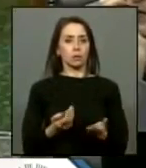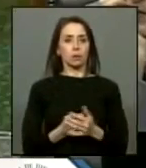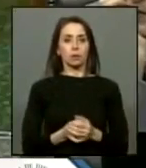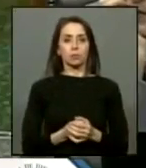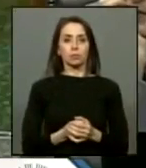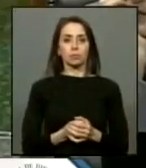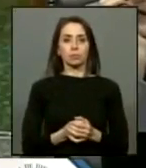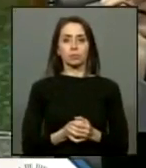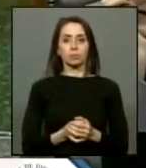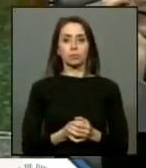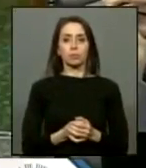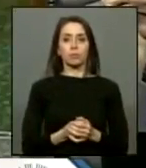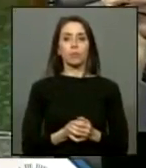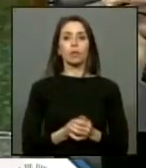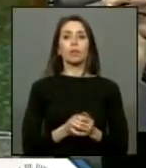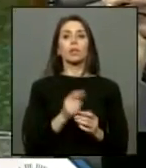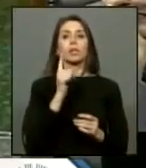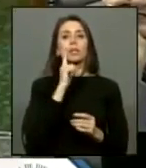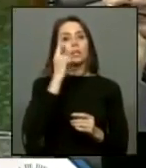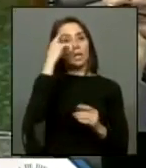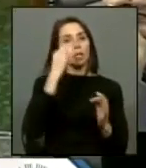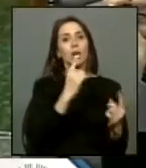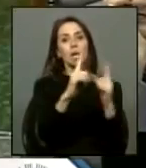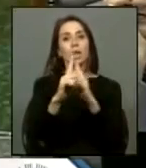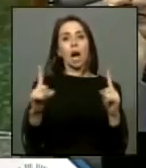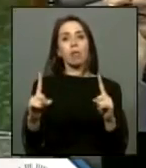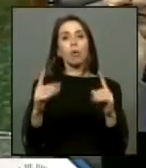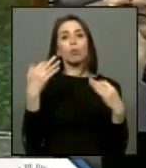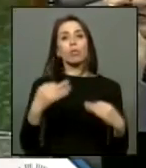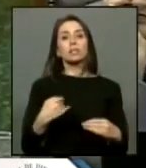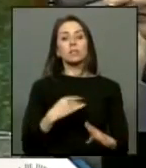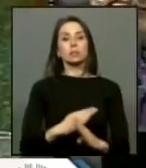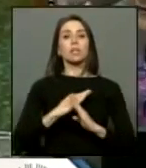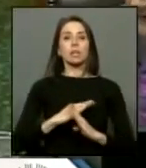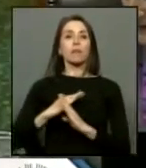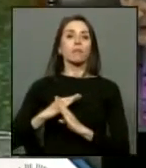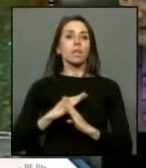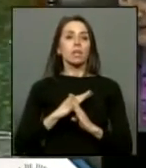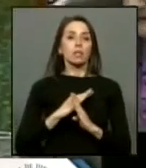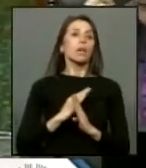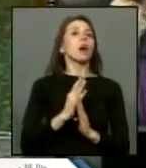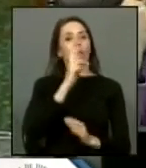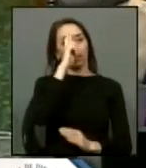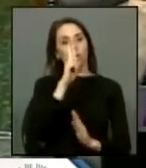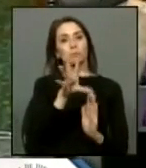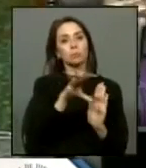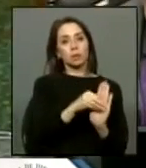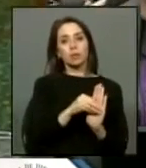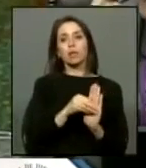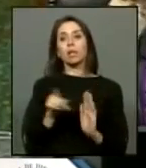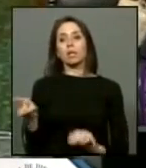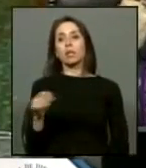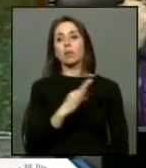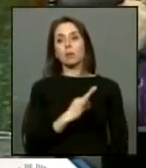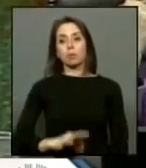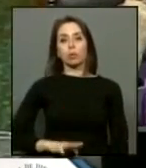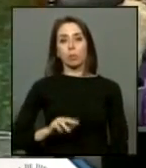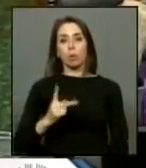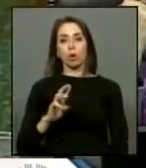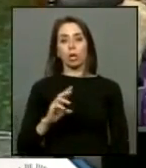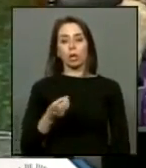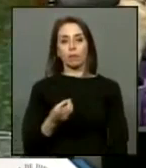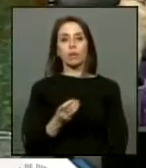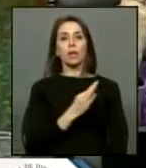las definiciones de inhabilidad son personales y se han tomado nota y serán respetadas diputado Monque diputado señor